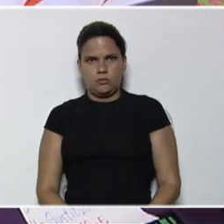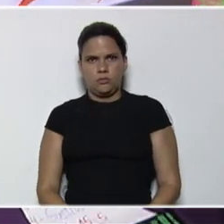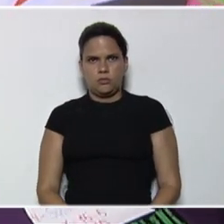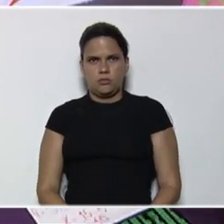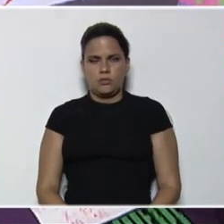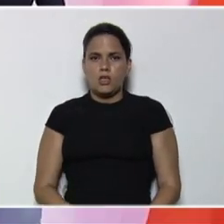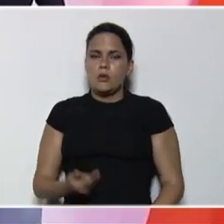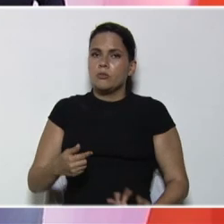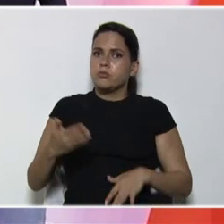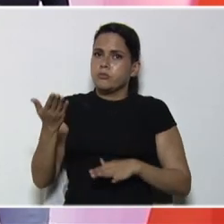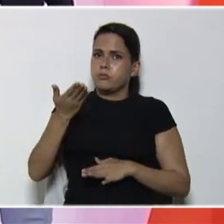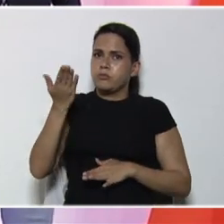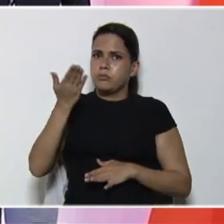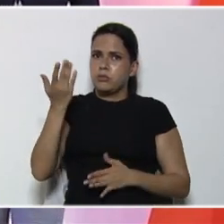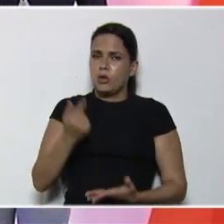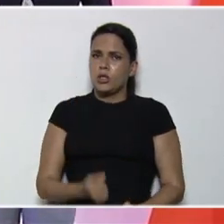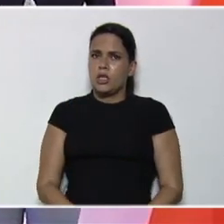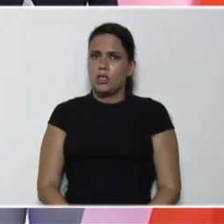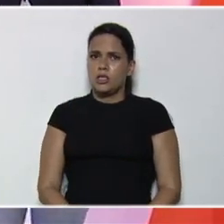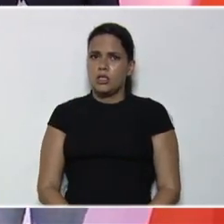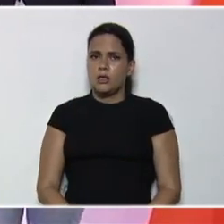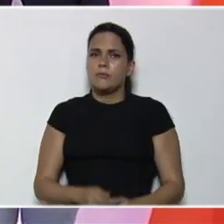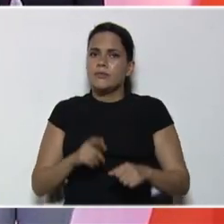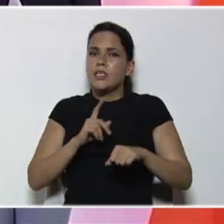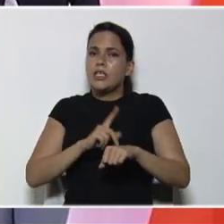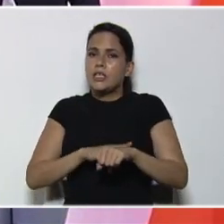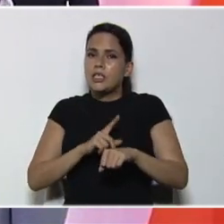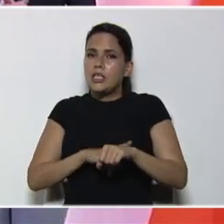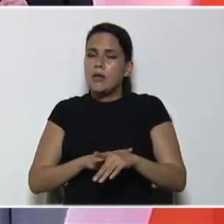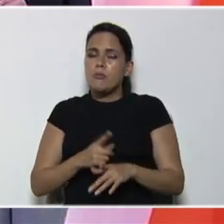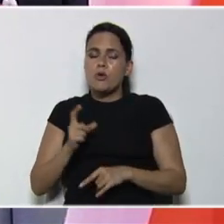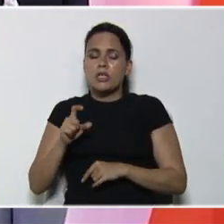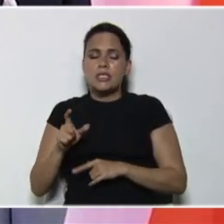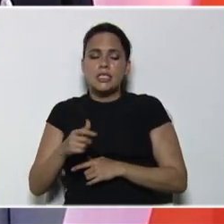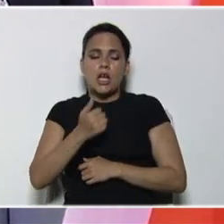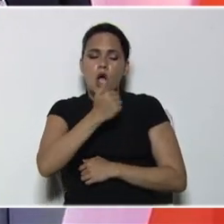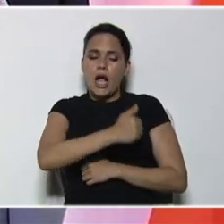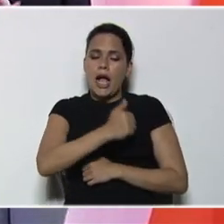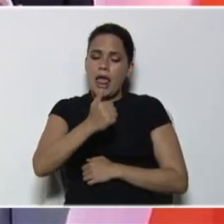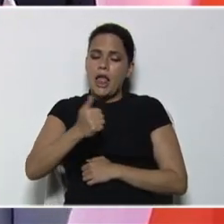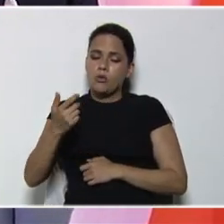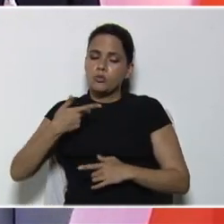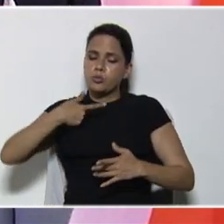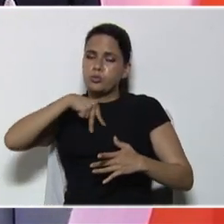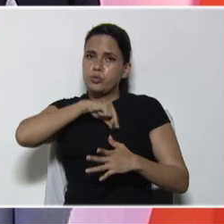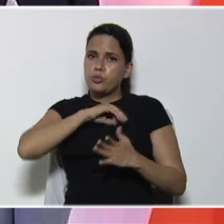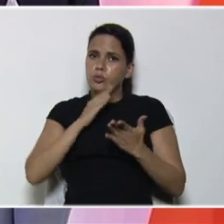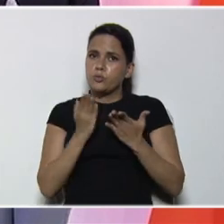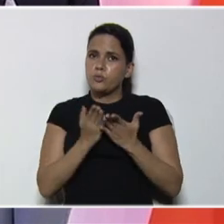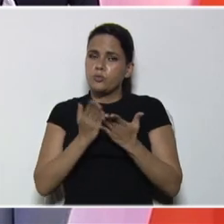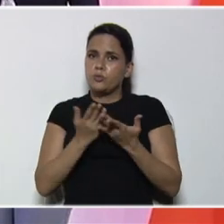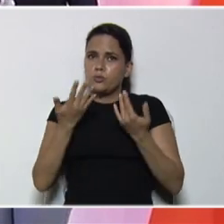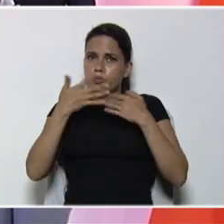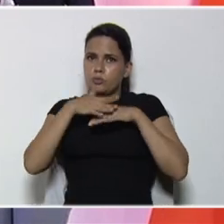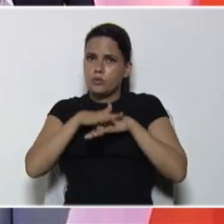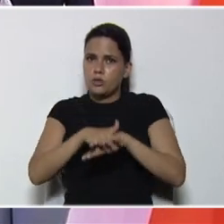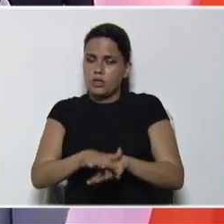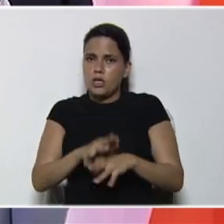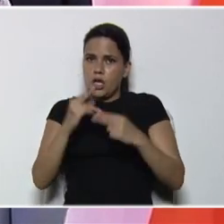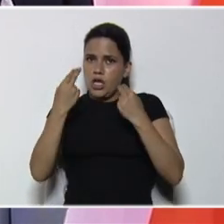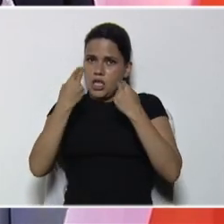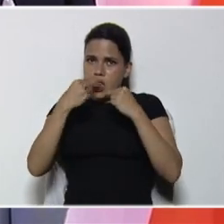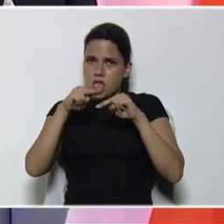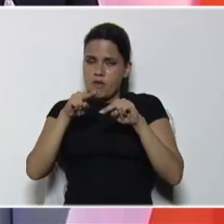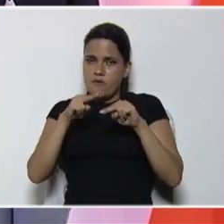Es muy importante, dar el tiempo suficiente, cada uno, de nuestros estudiantes, integrados, en el